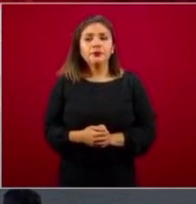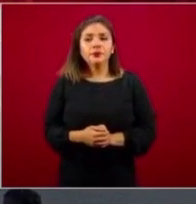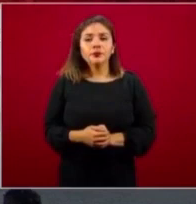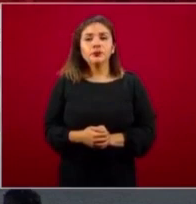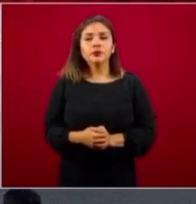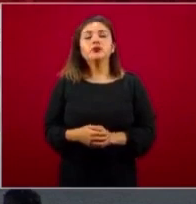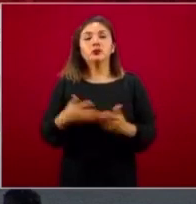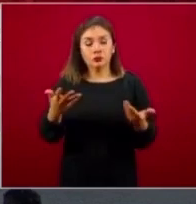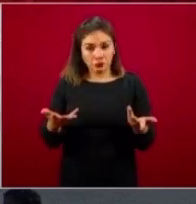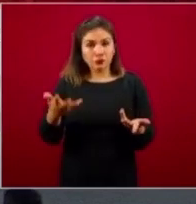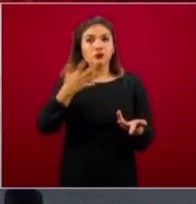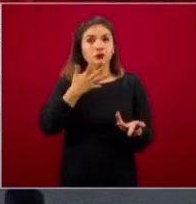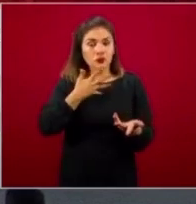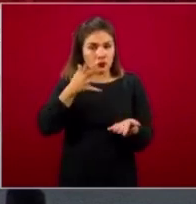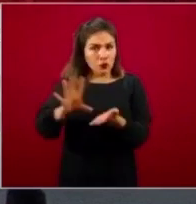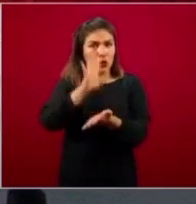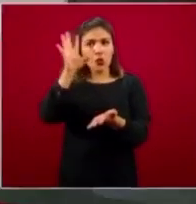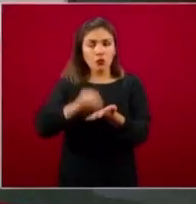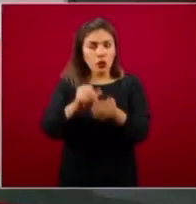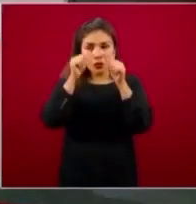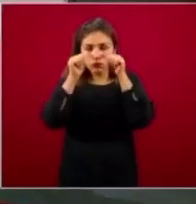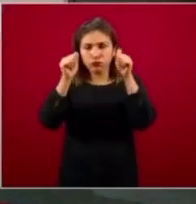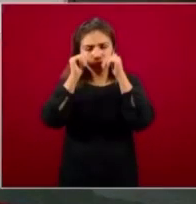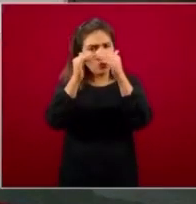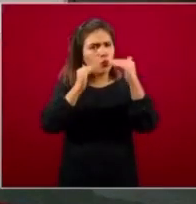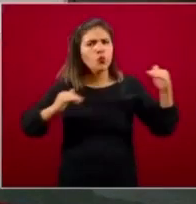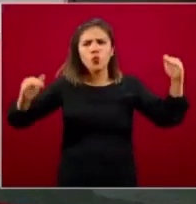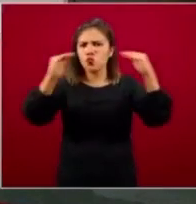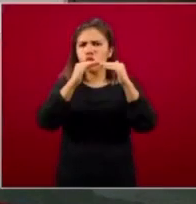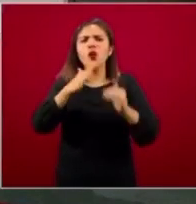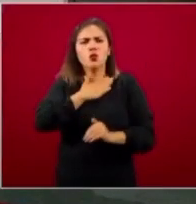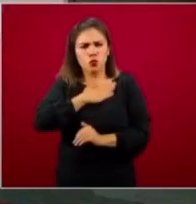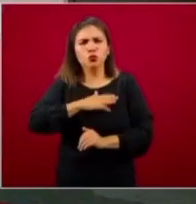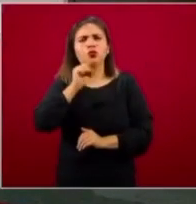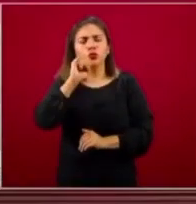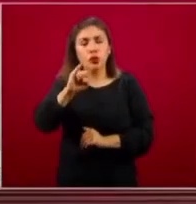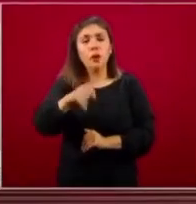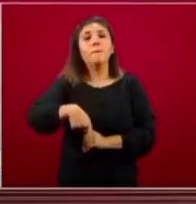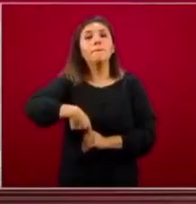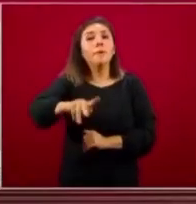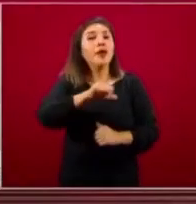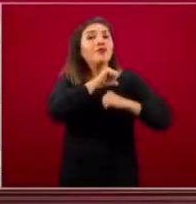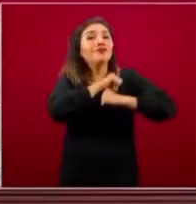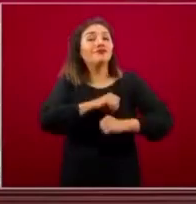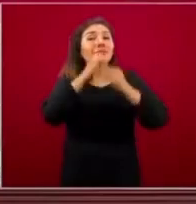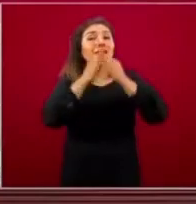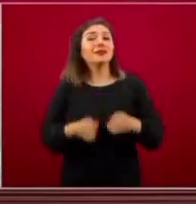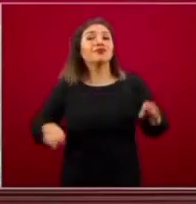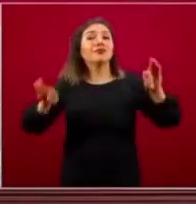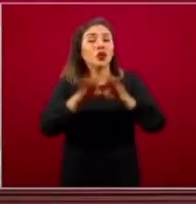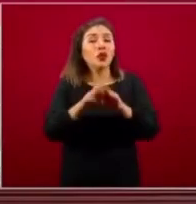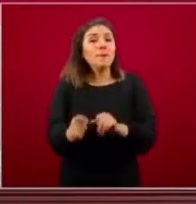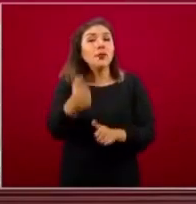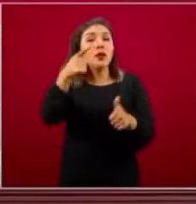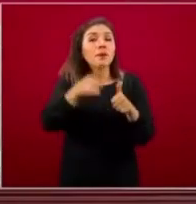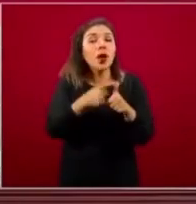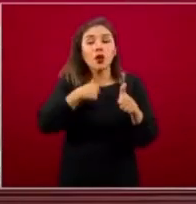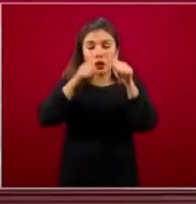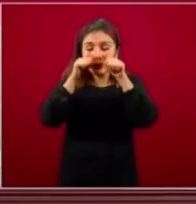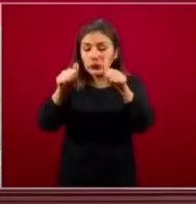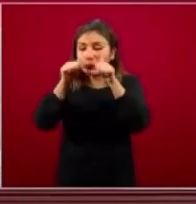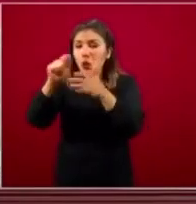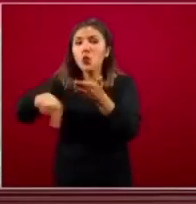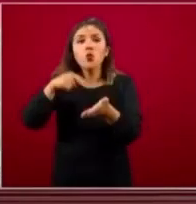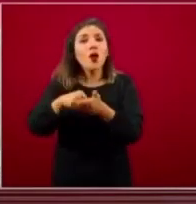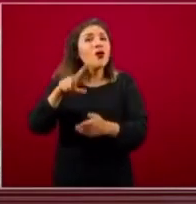Sí, va a haber una cobertura muy homogénea en ese sentido, pero prioritariamente estamos tratando de cubrir los